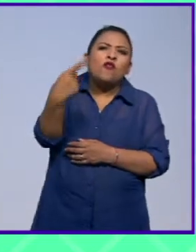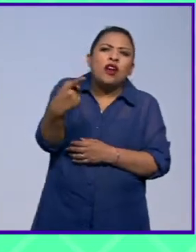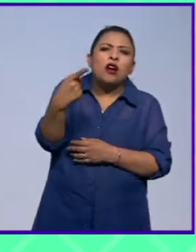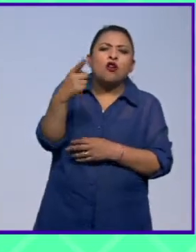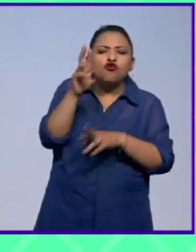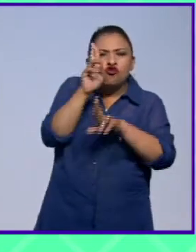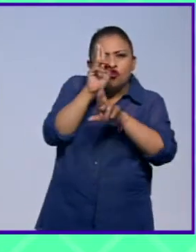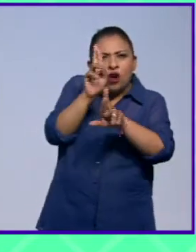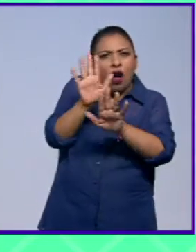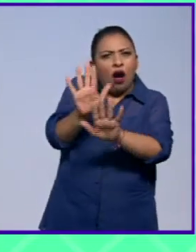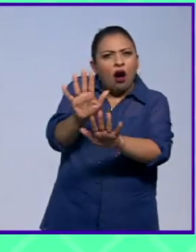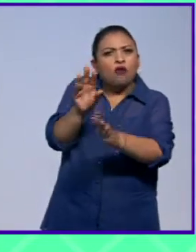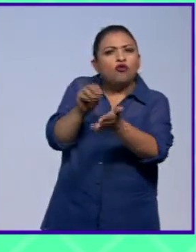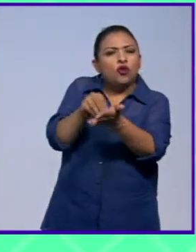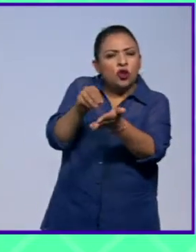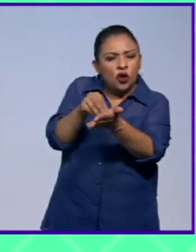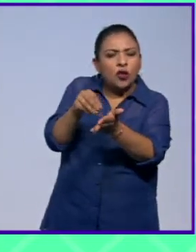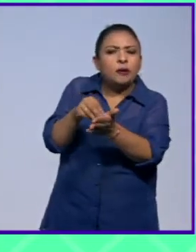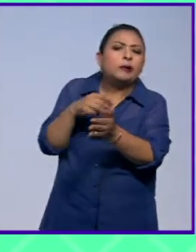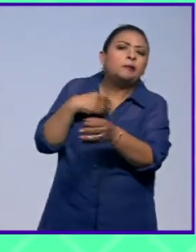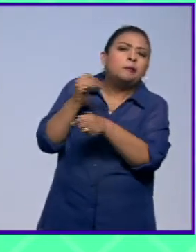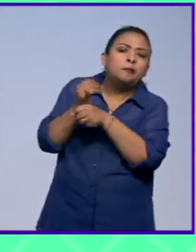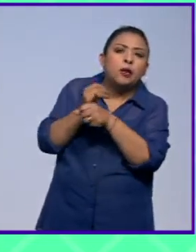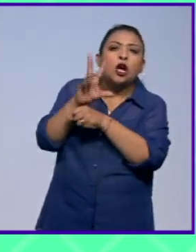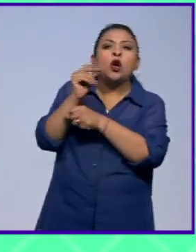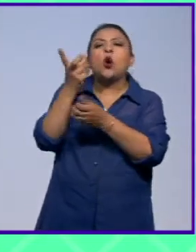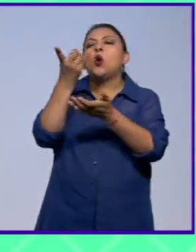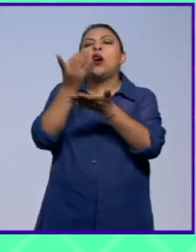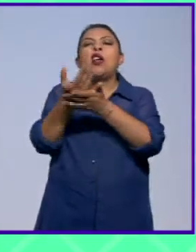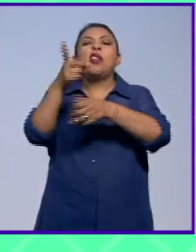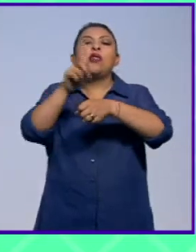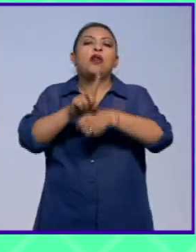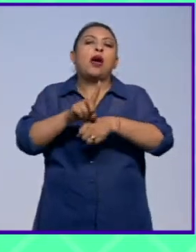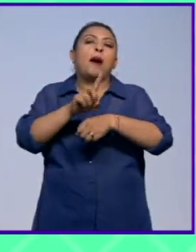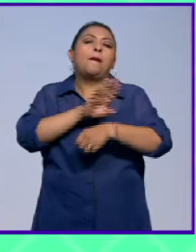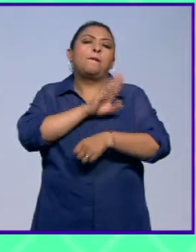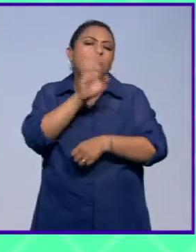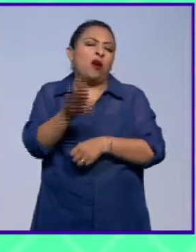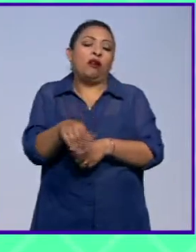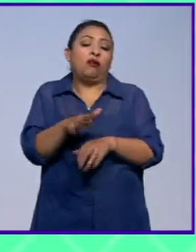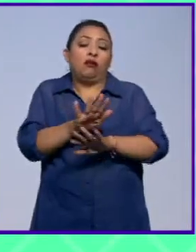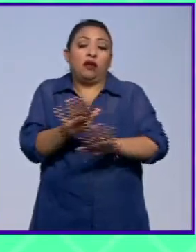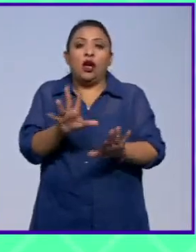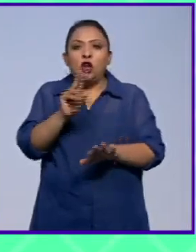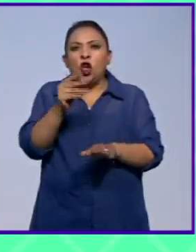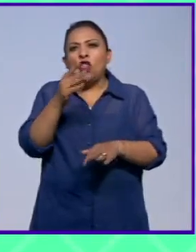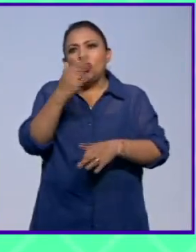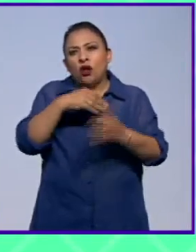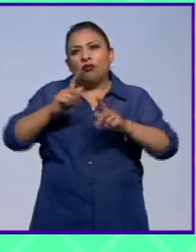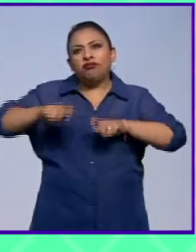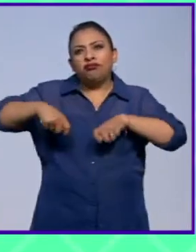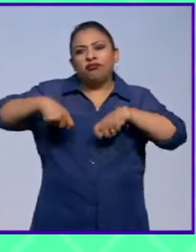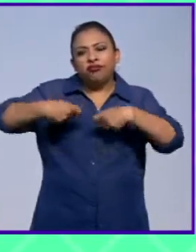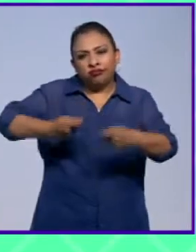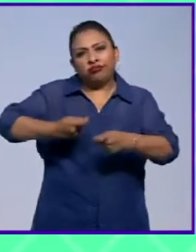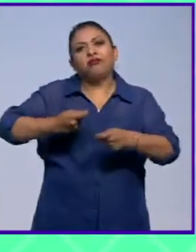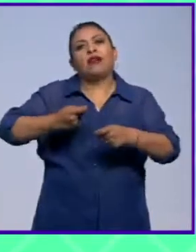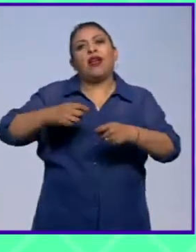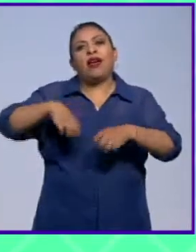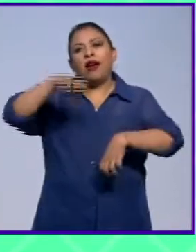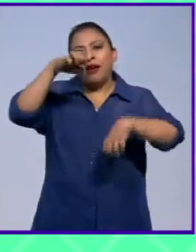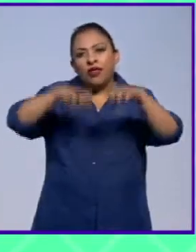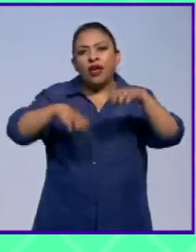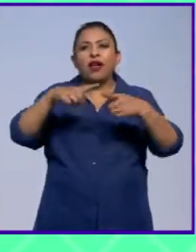permanecían. No solamente el típico Día de Muertos, sino todos los rituales que se van pasando de generación en generación.